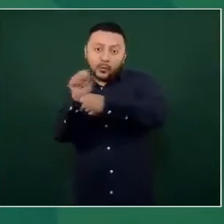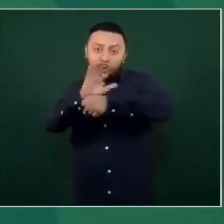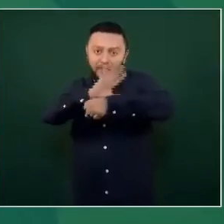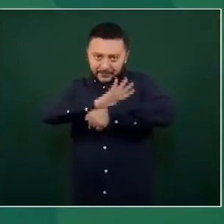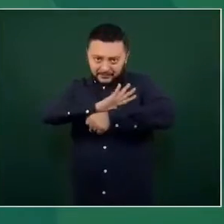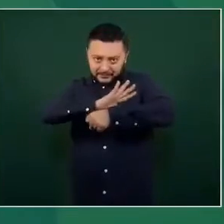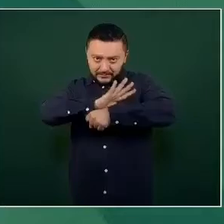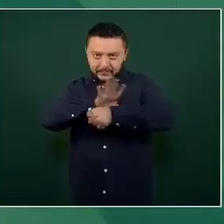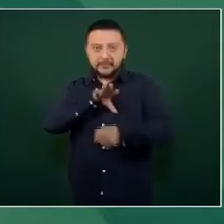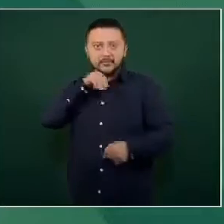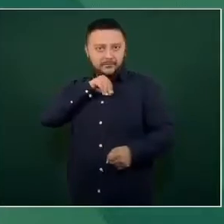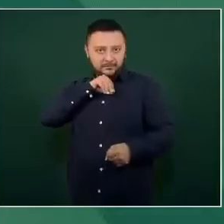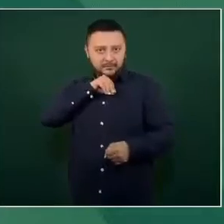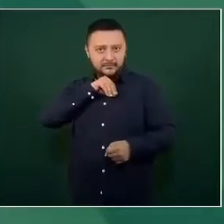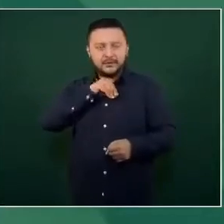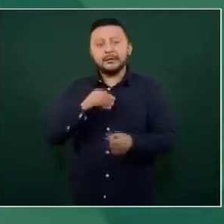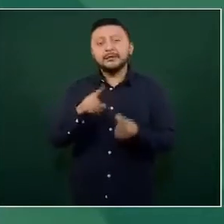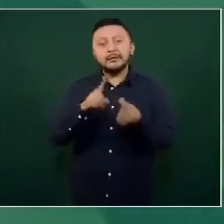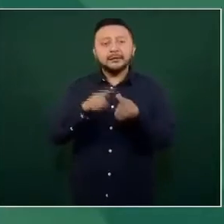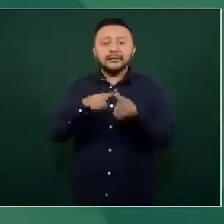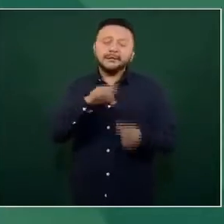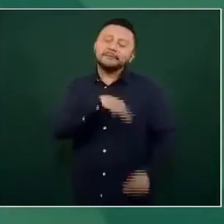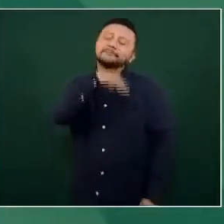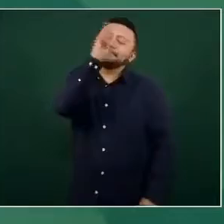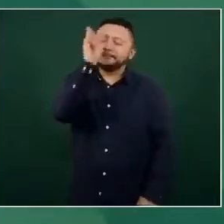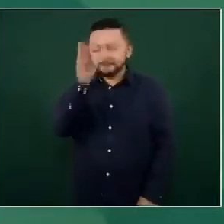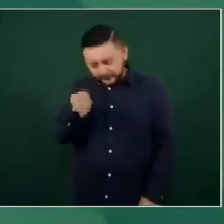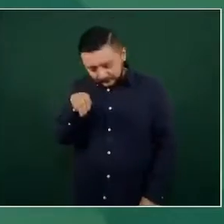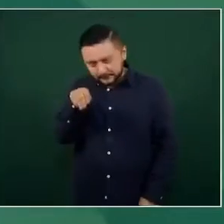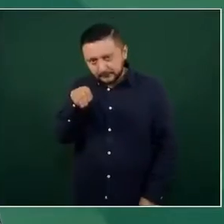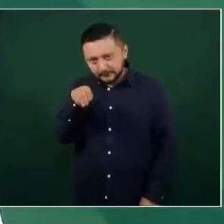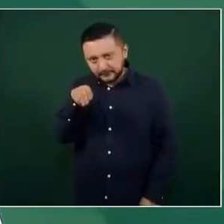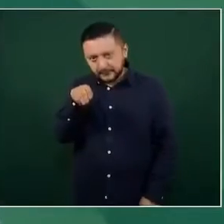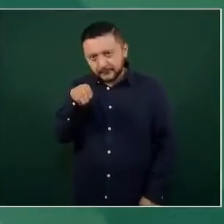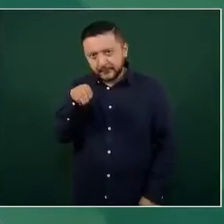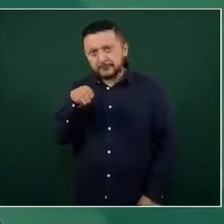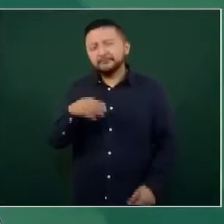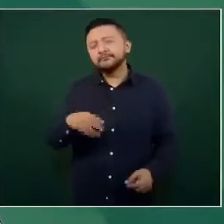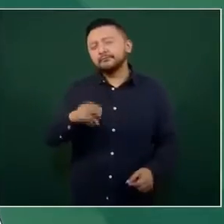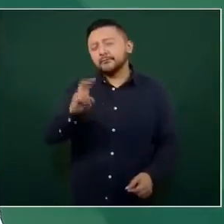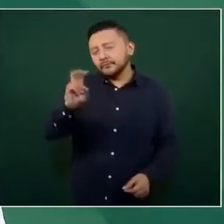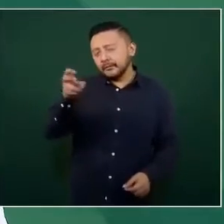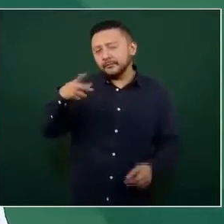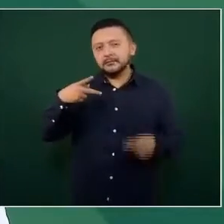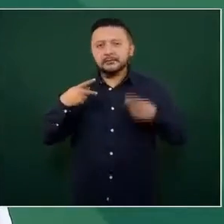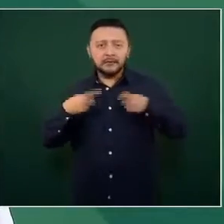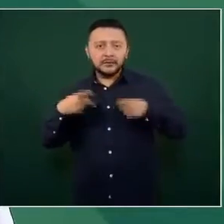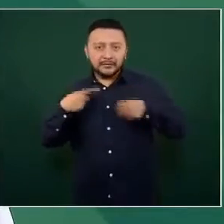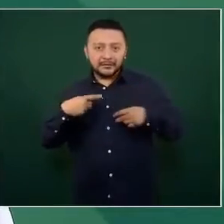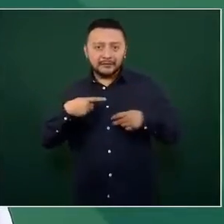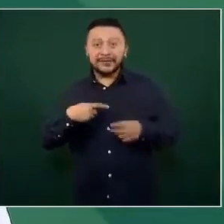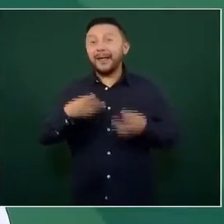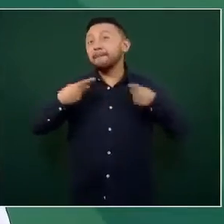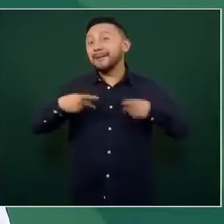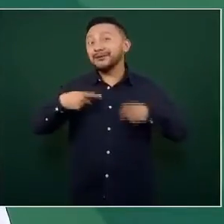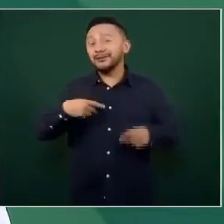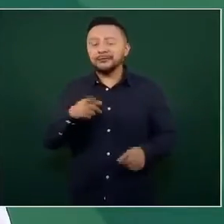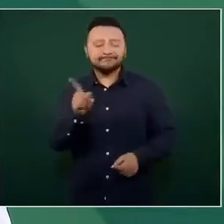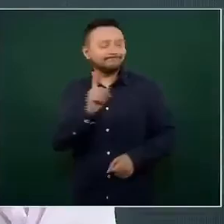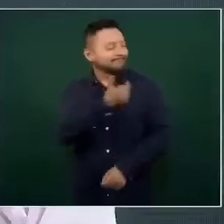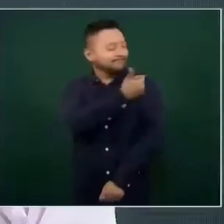desgraciadamente fallecen, la mayoría son los no vacunados,